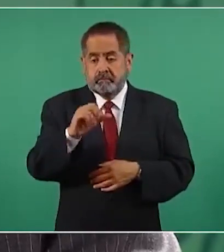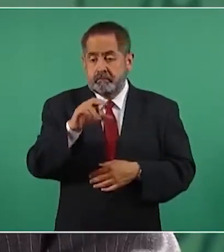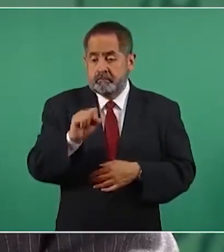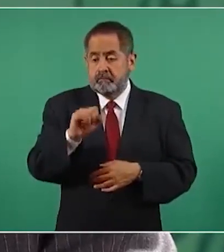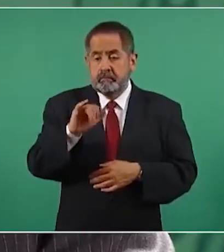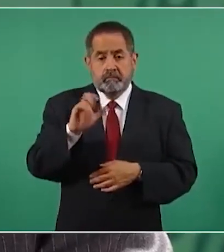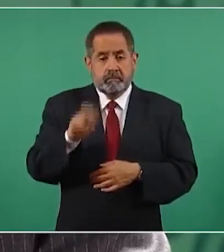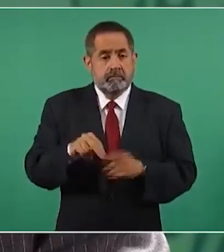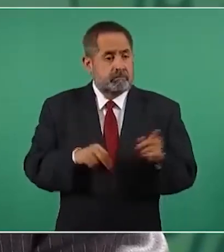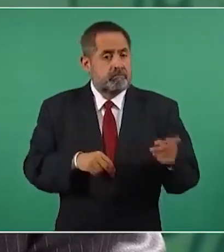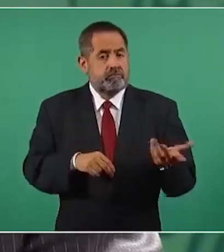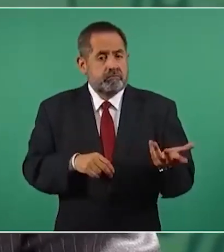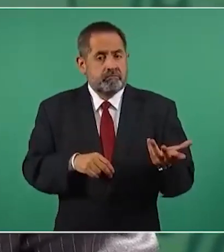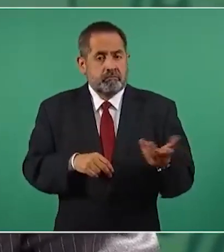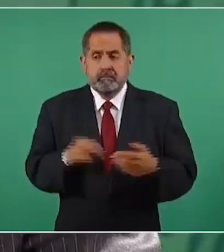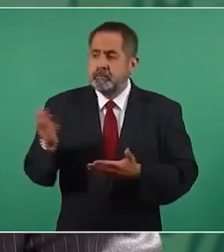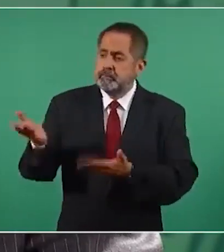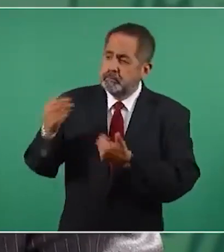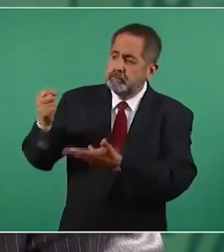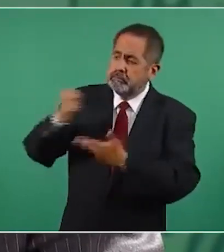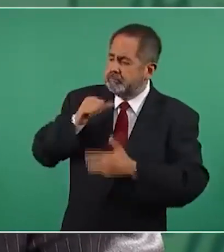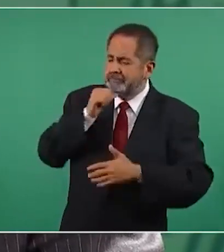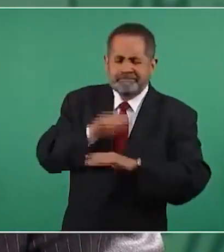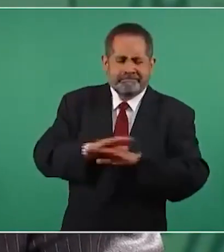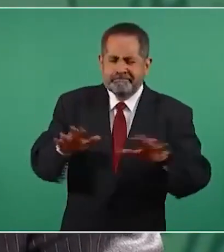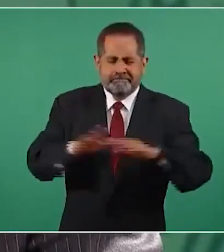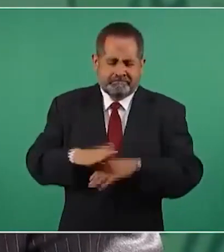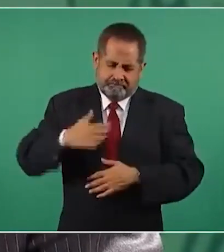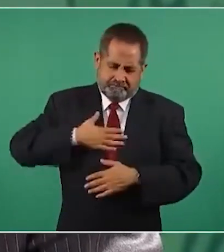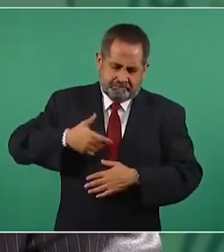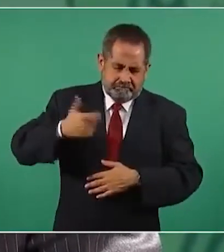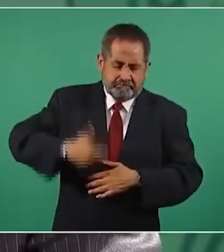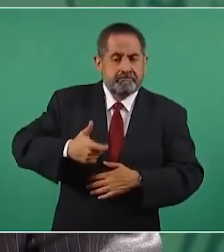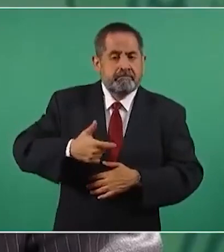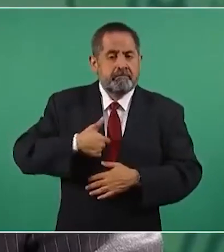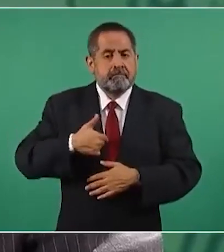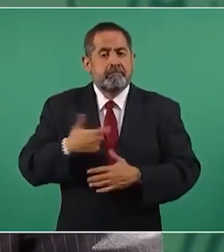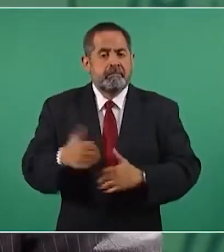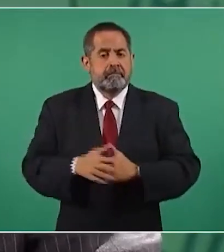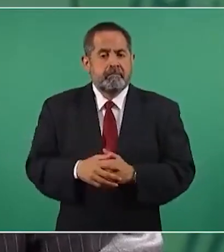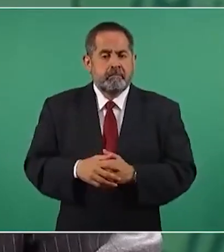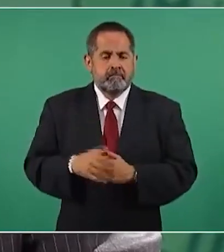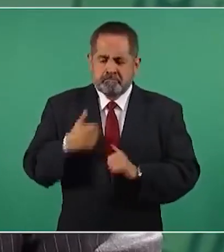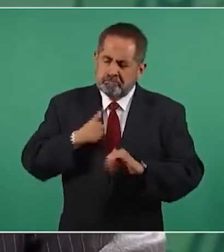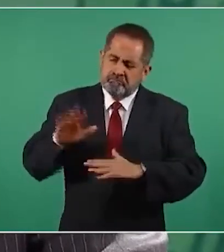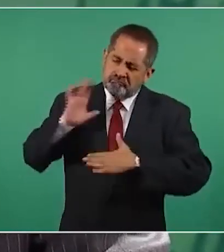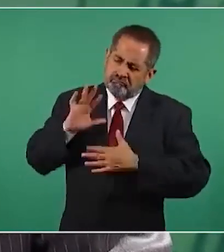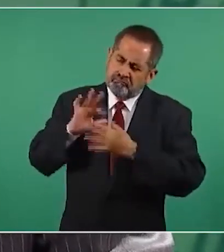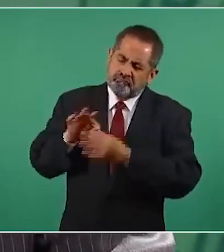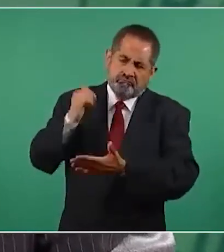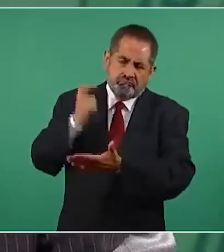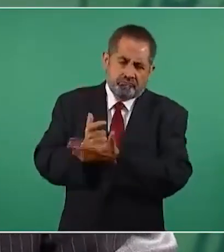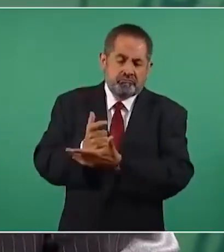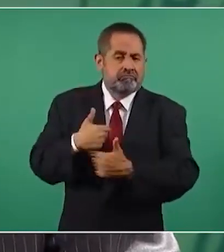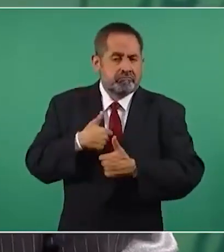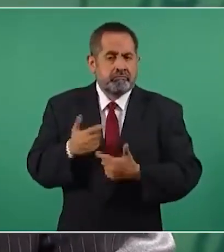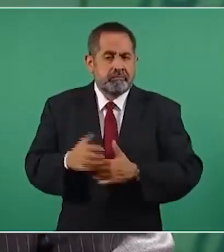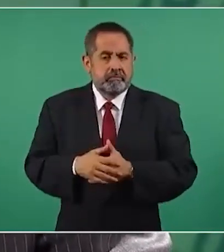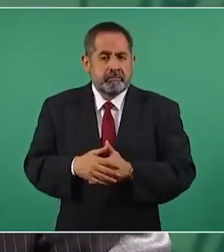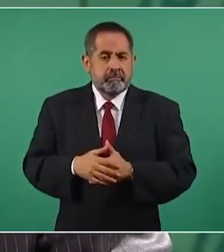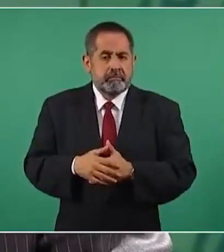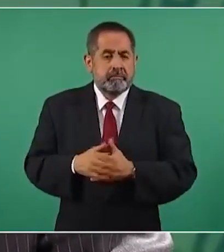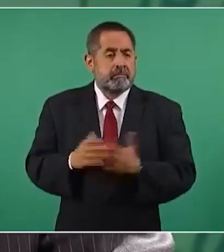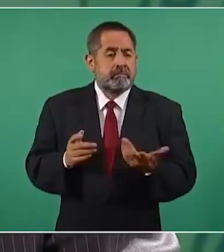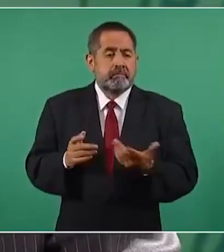pedir nada de presupuesto, que es su compromiso. Y que no va a